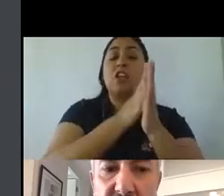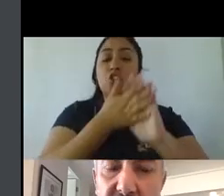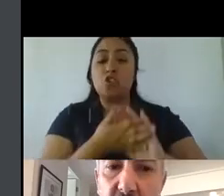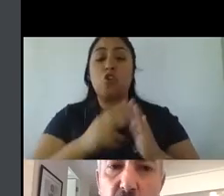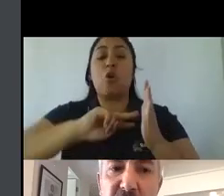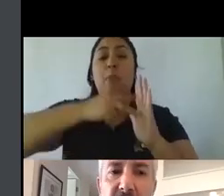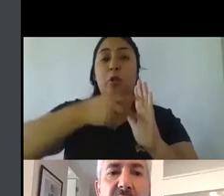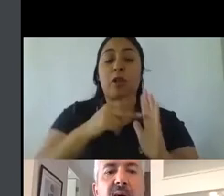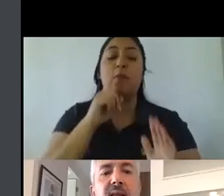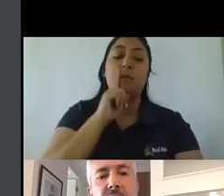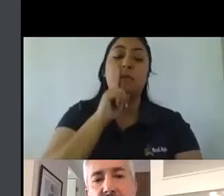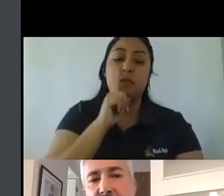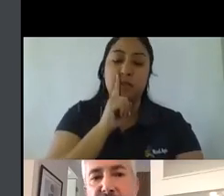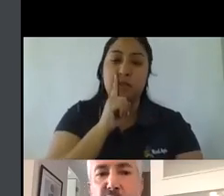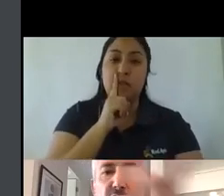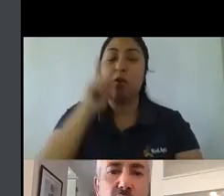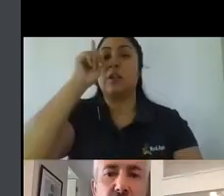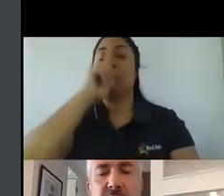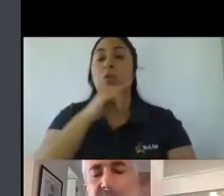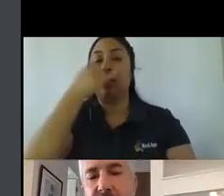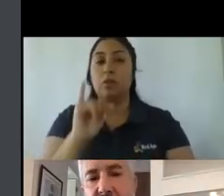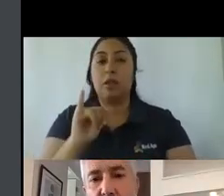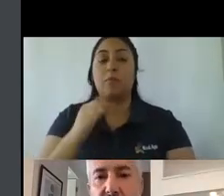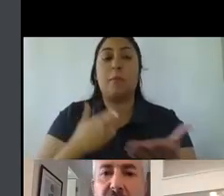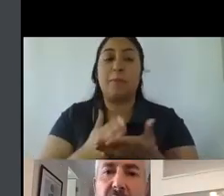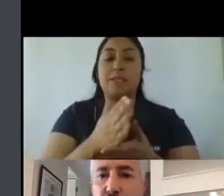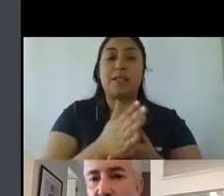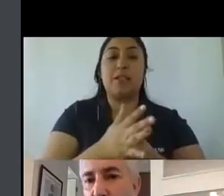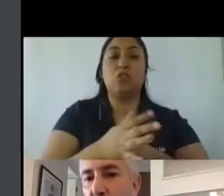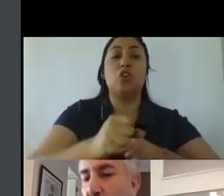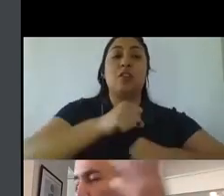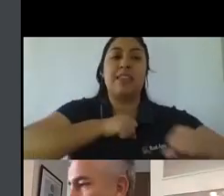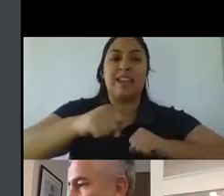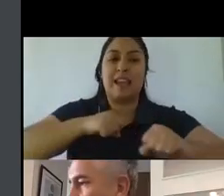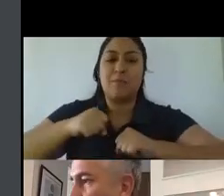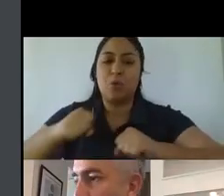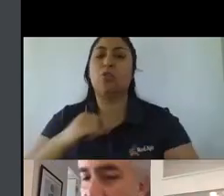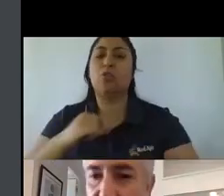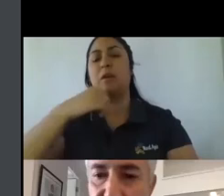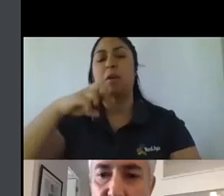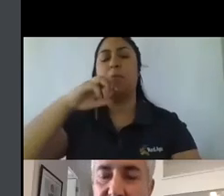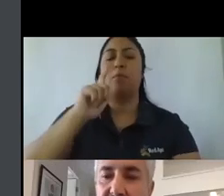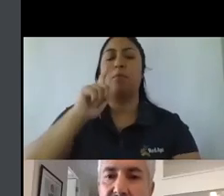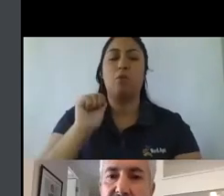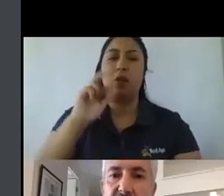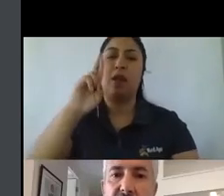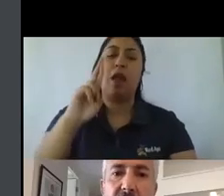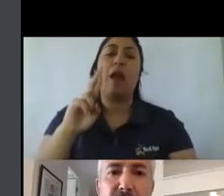que navegar en la última década desde el terremoto la crisis de la Polar la colusión de los pollos la colusión del papel higiénico